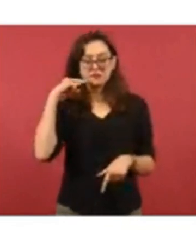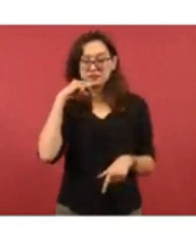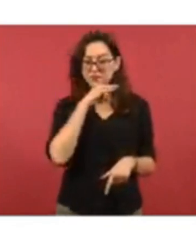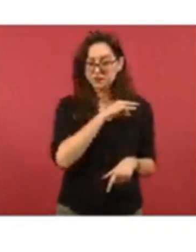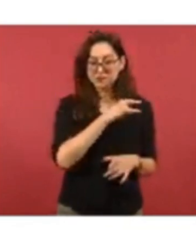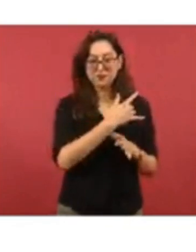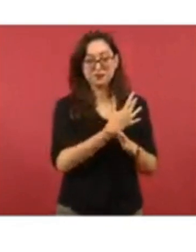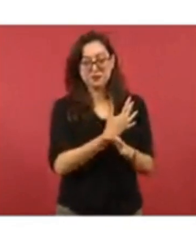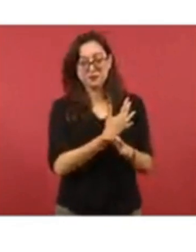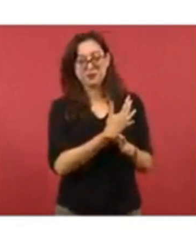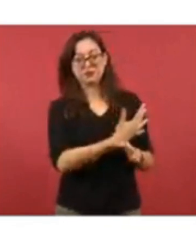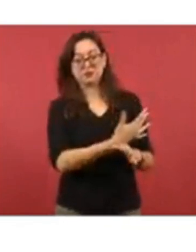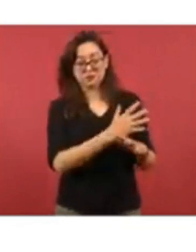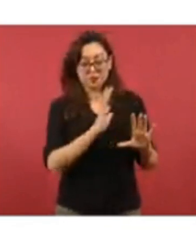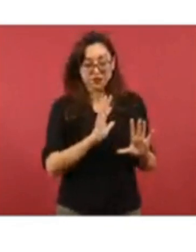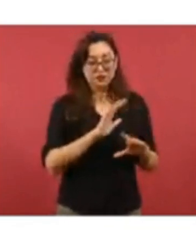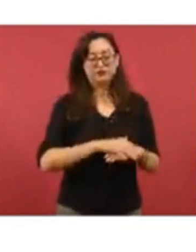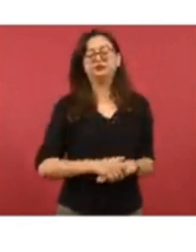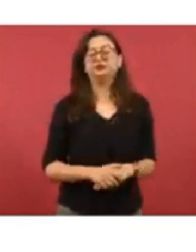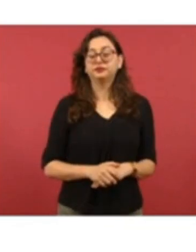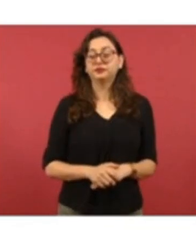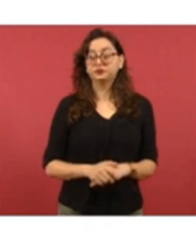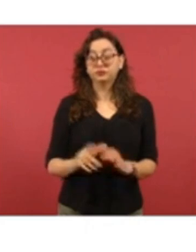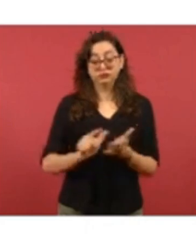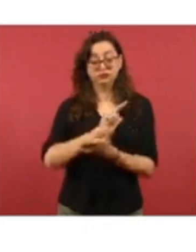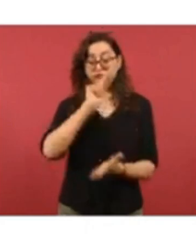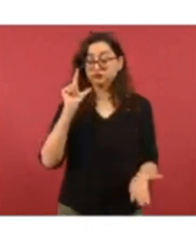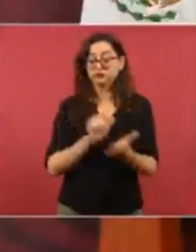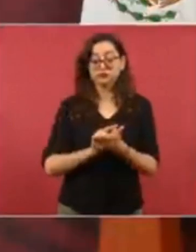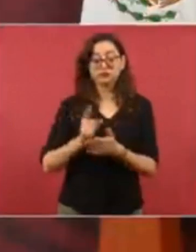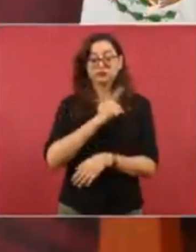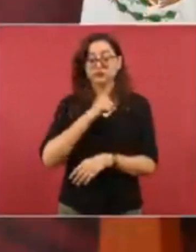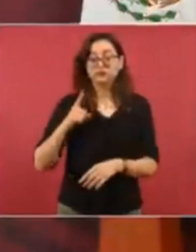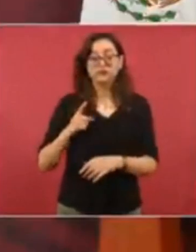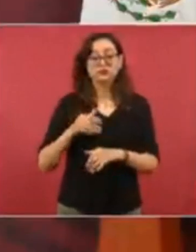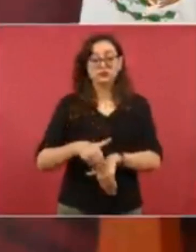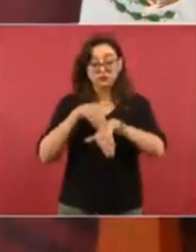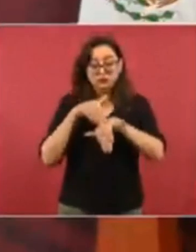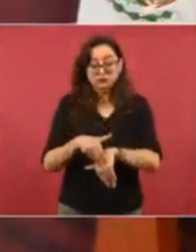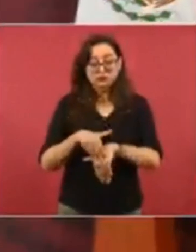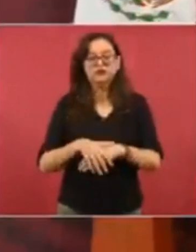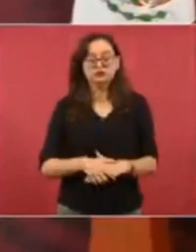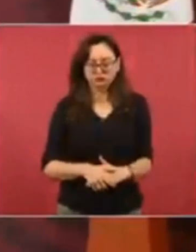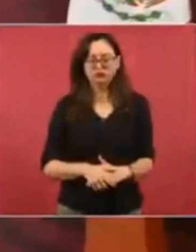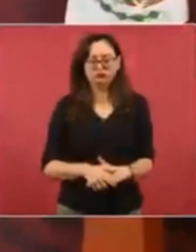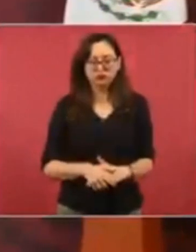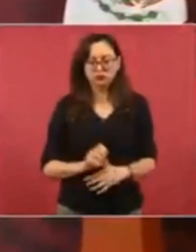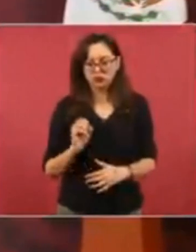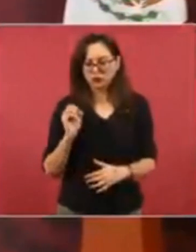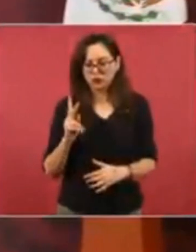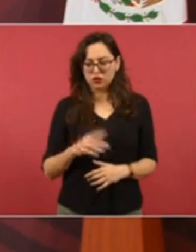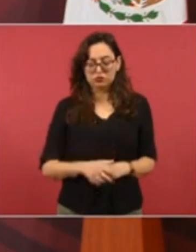De que la ley es la ley, pues eso es un acto